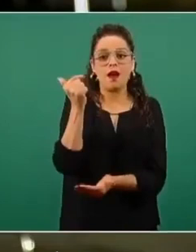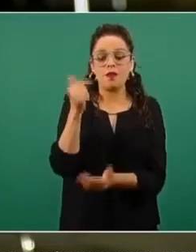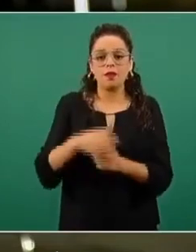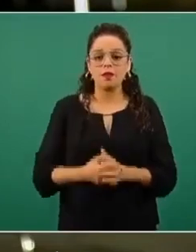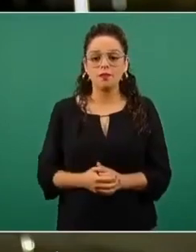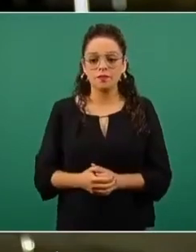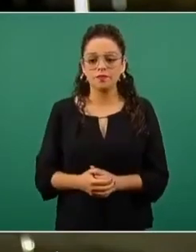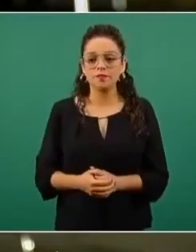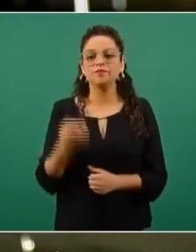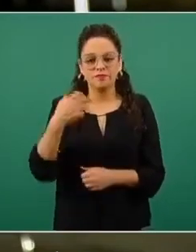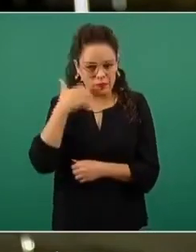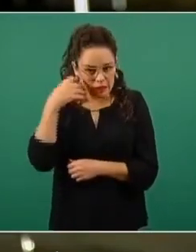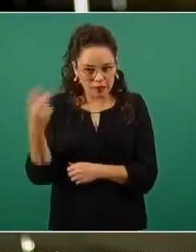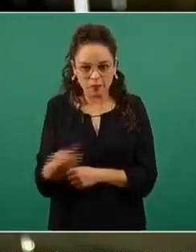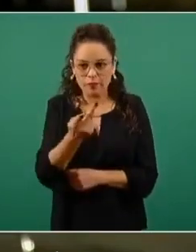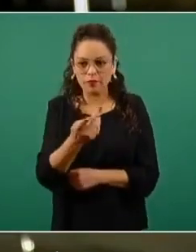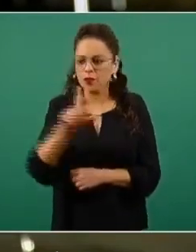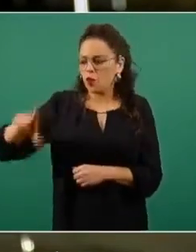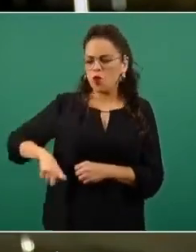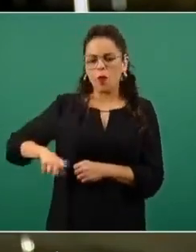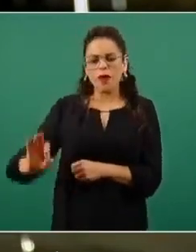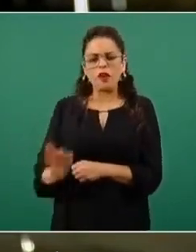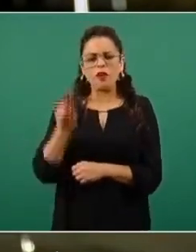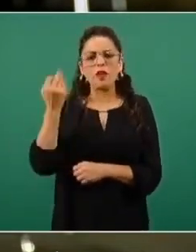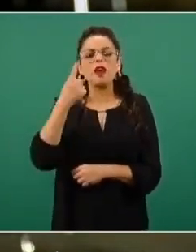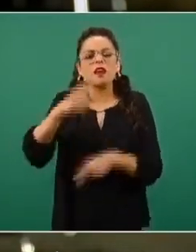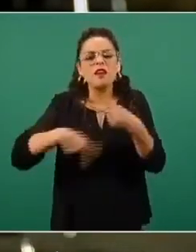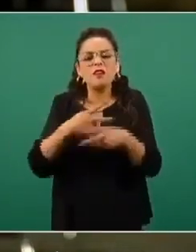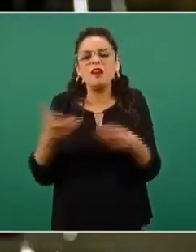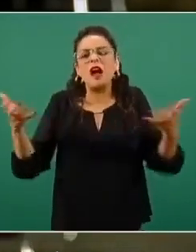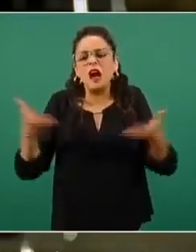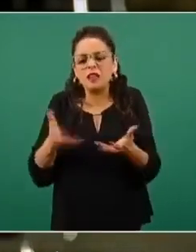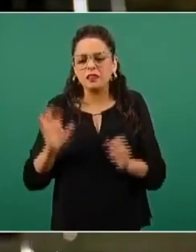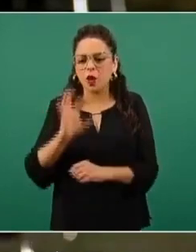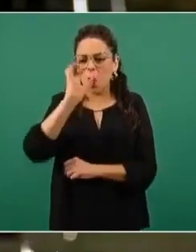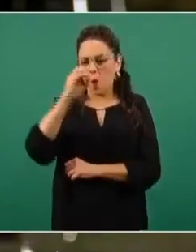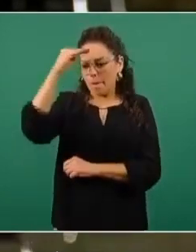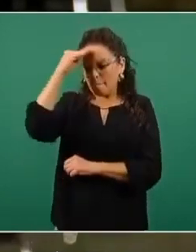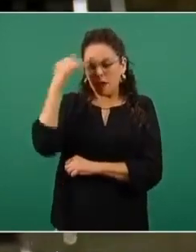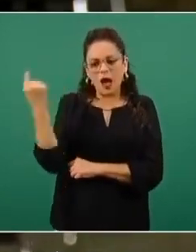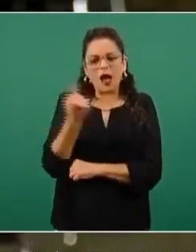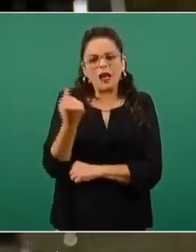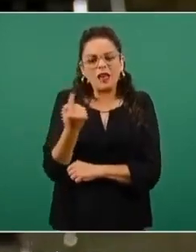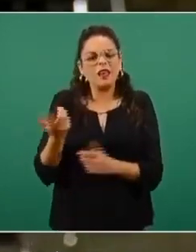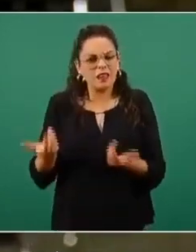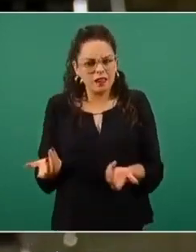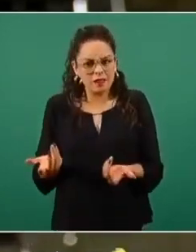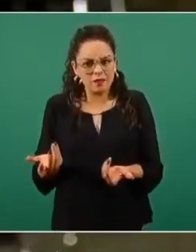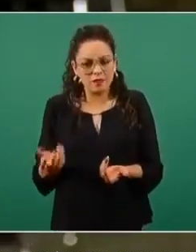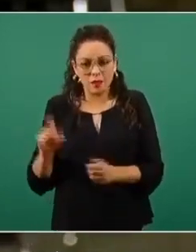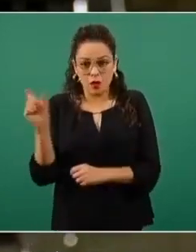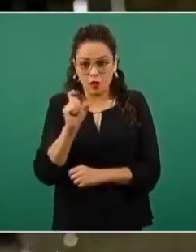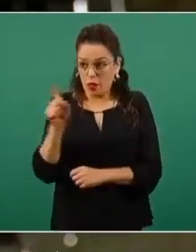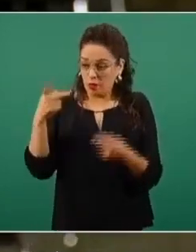pregunta es, ¿qué hará el gobierno federal o qué dice el gobierno federal de manera enfática a cualquier funcionario